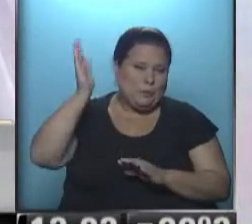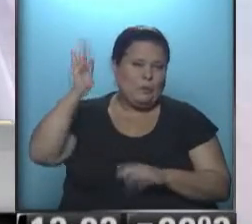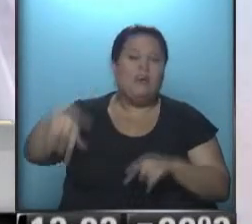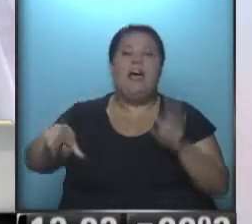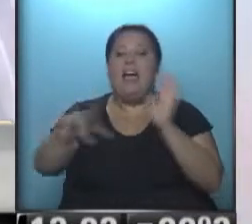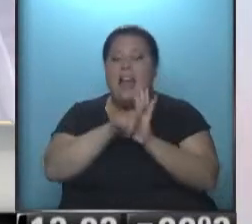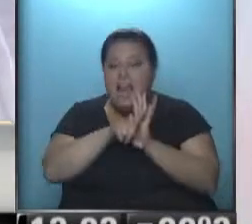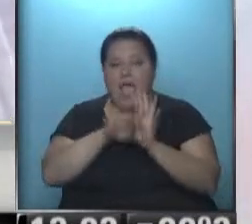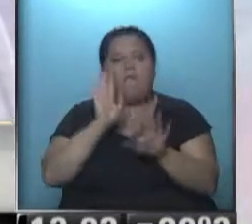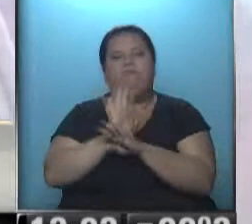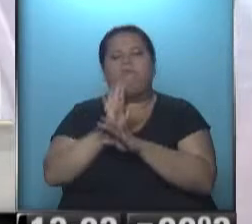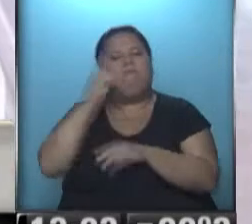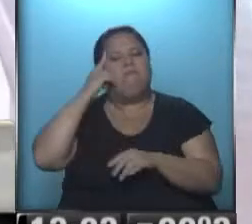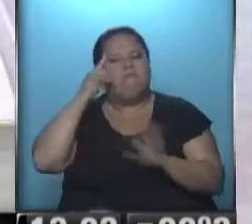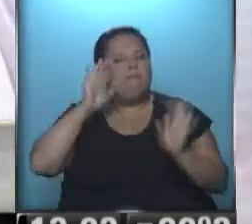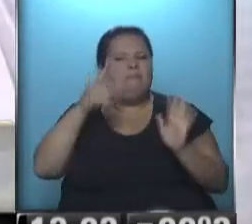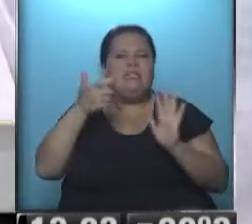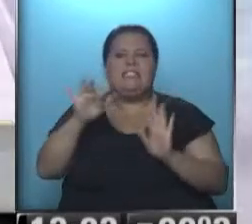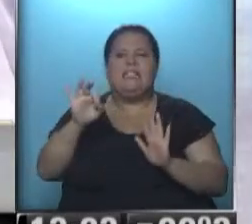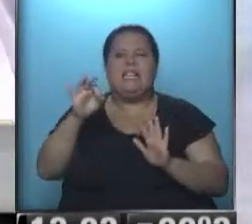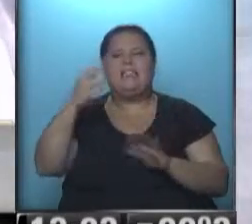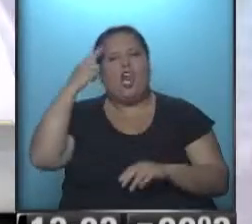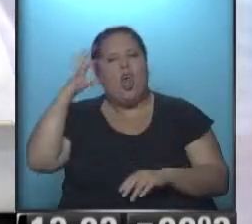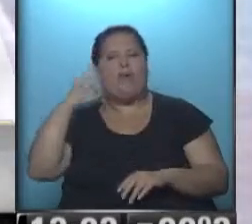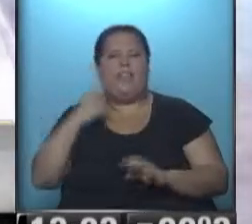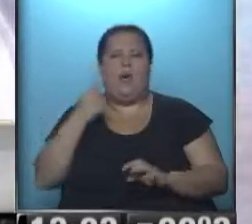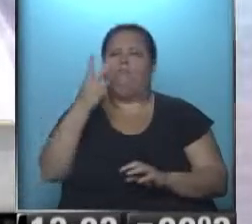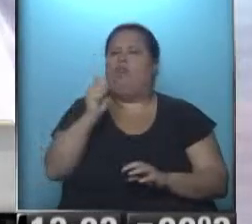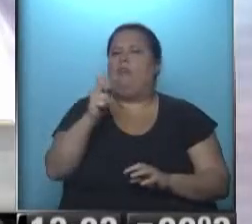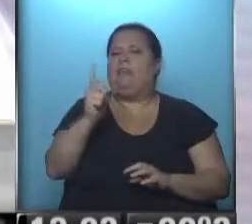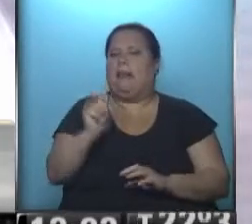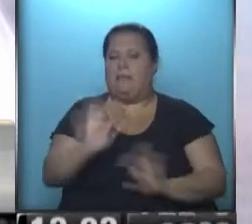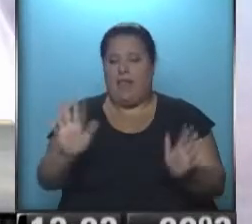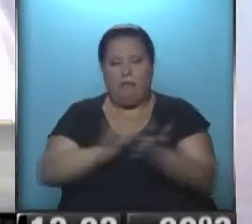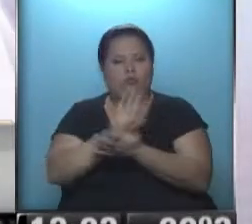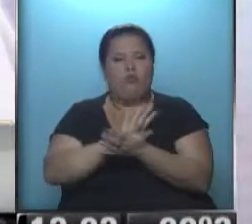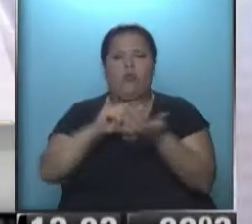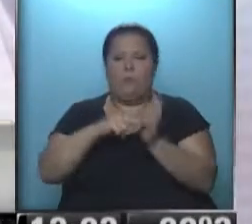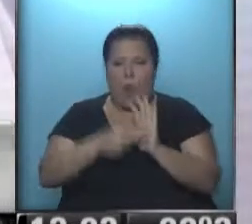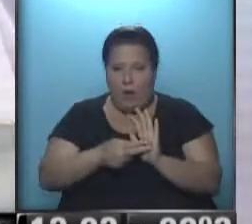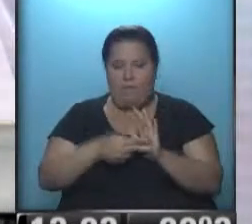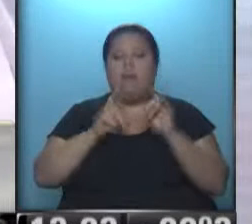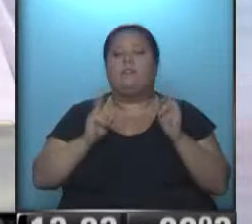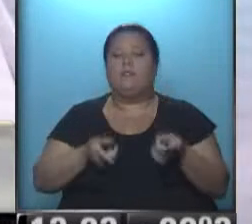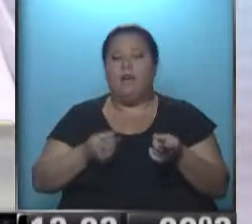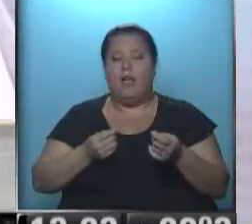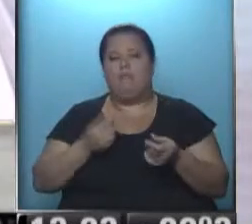estas leyes van a durar, confiamos que en 60, 90 días se va a resolver cualquier problema de consumo que involucre